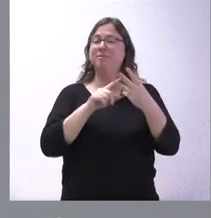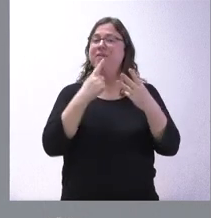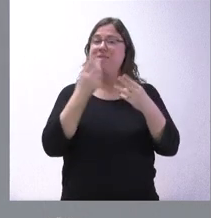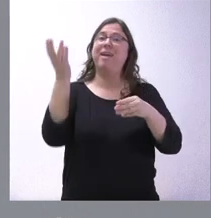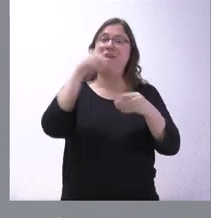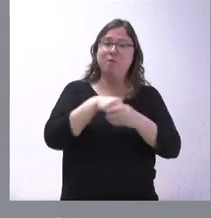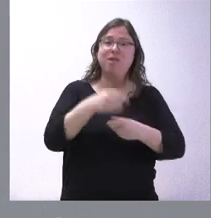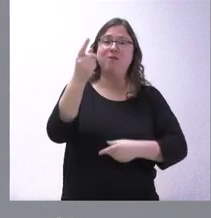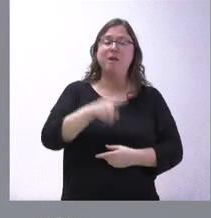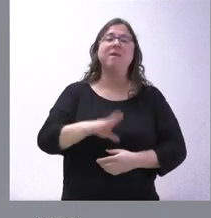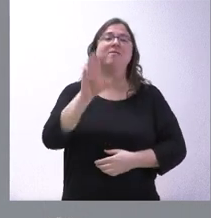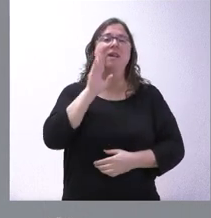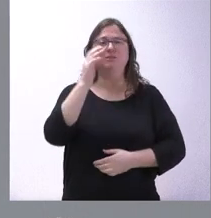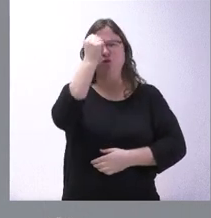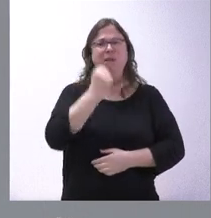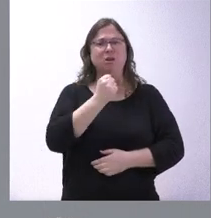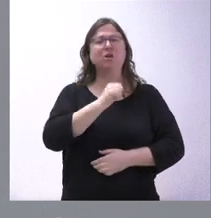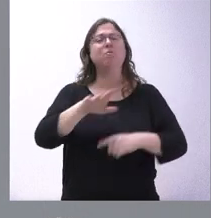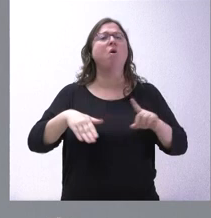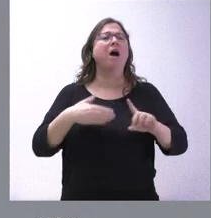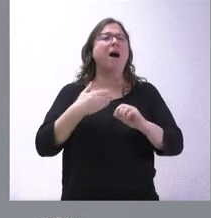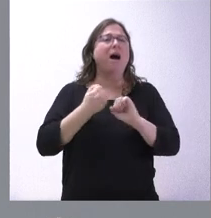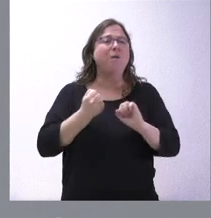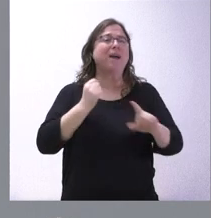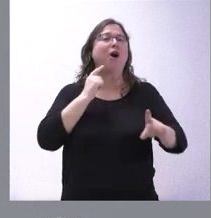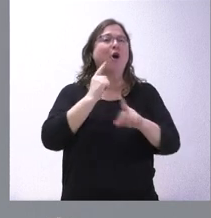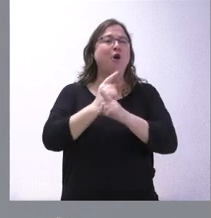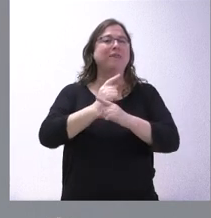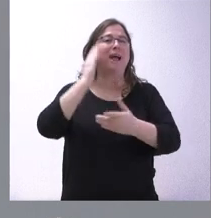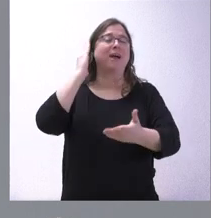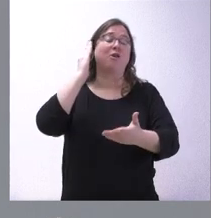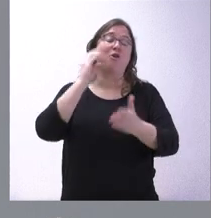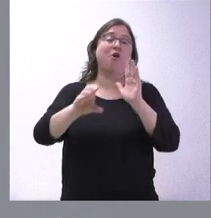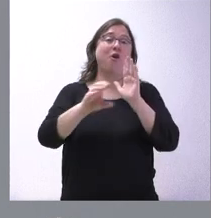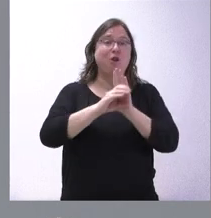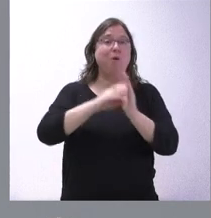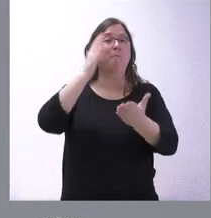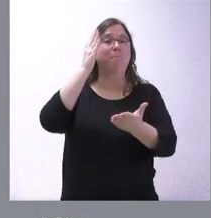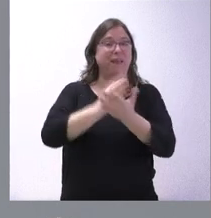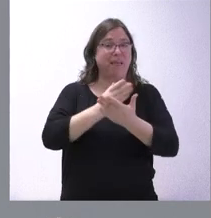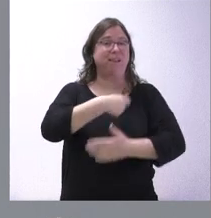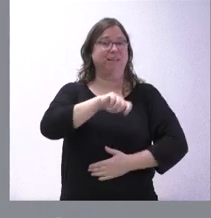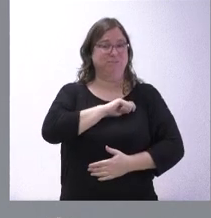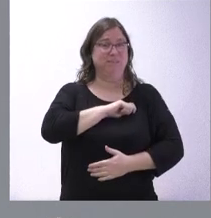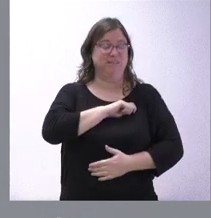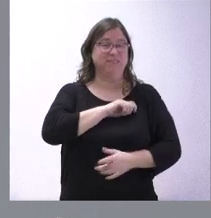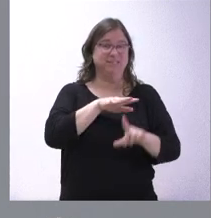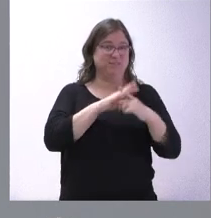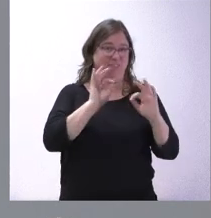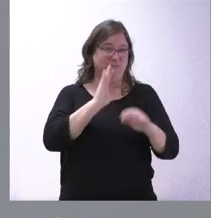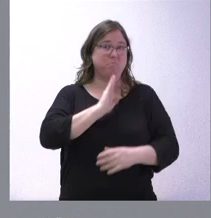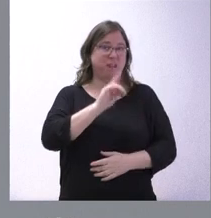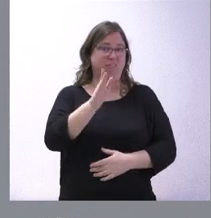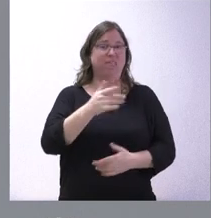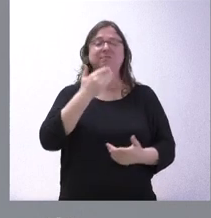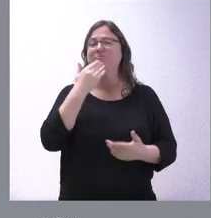entrar delitos de terrorismo aunque sean contrarios al Código Penal de España. En definitiva, las cosas son como parecen. Lo que